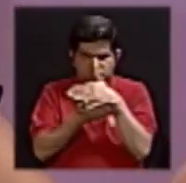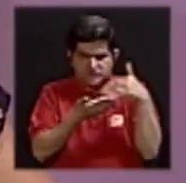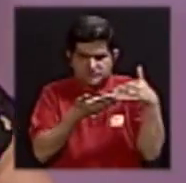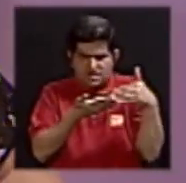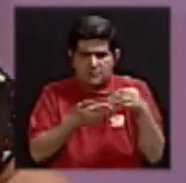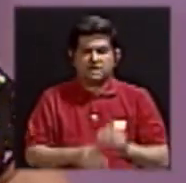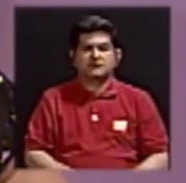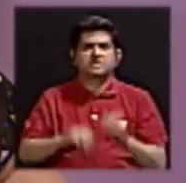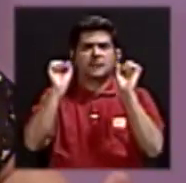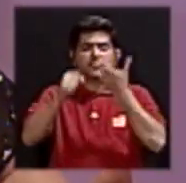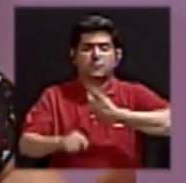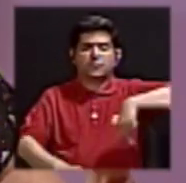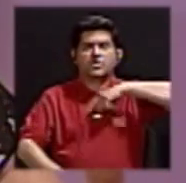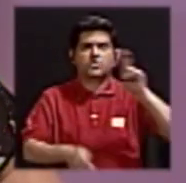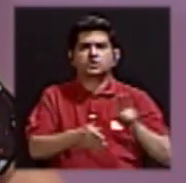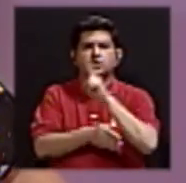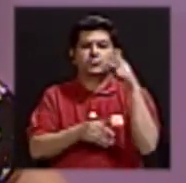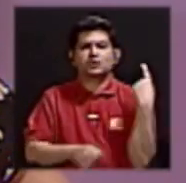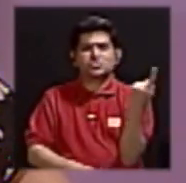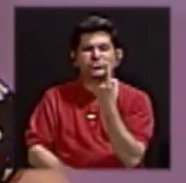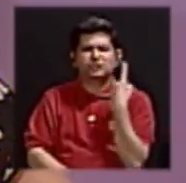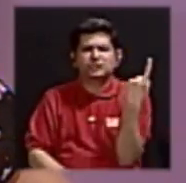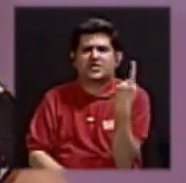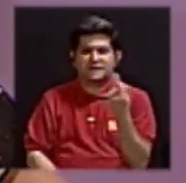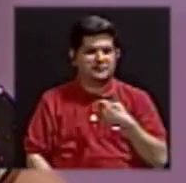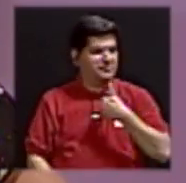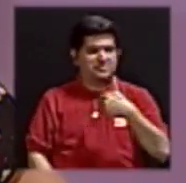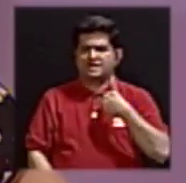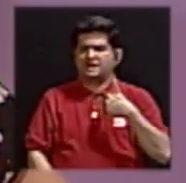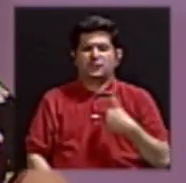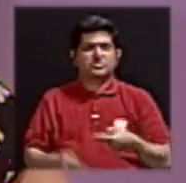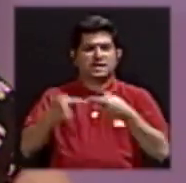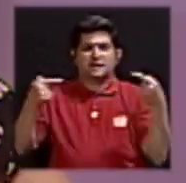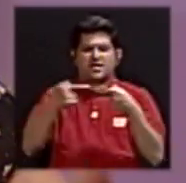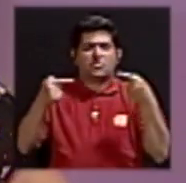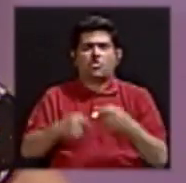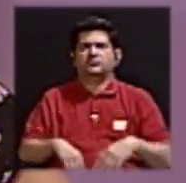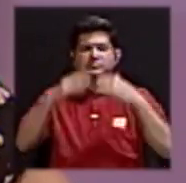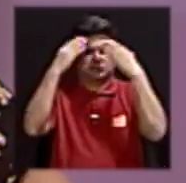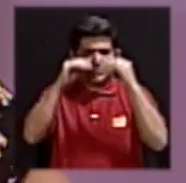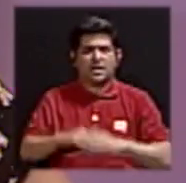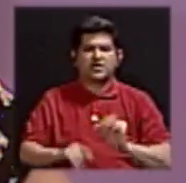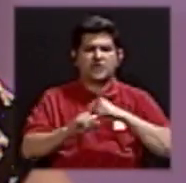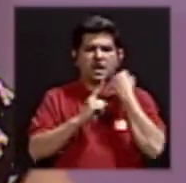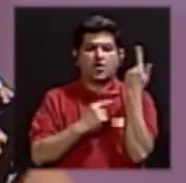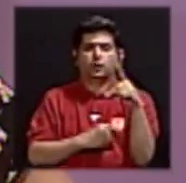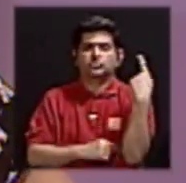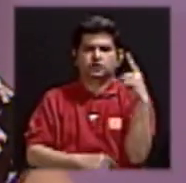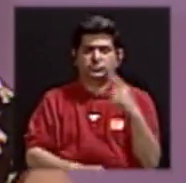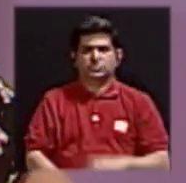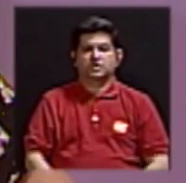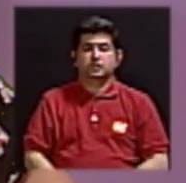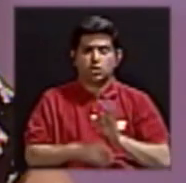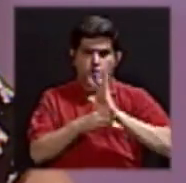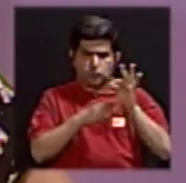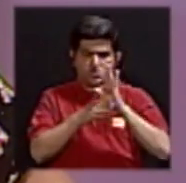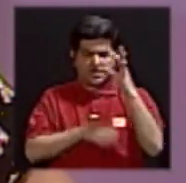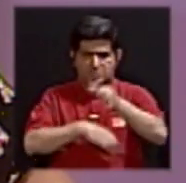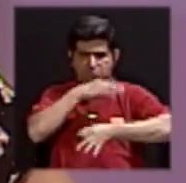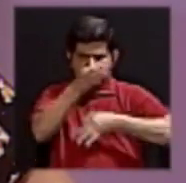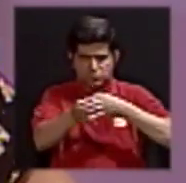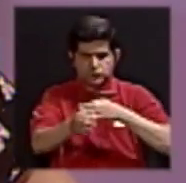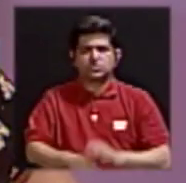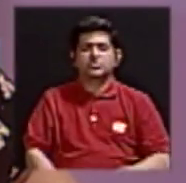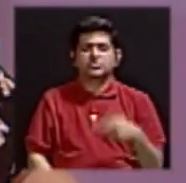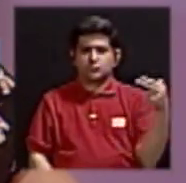en que podemos usar, siempre y cuando no haya contraindicaciones y no haya situaciones de riesgo, tratamientos de reemplazo